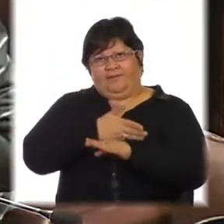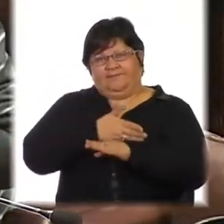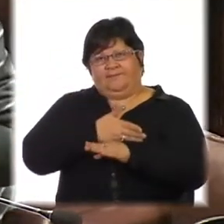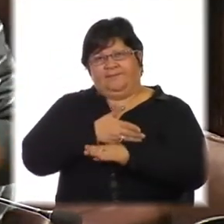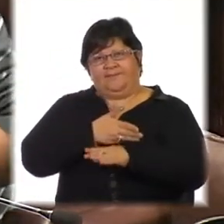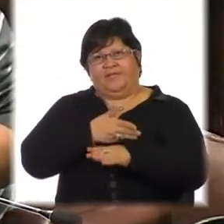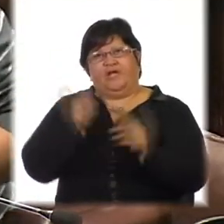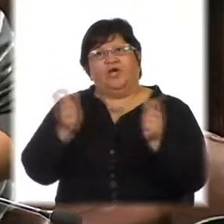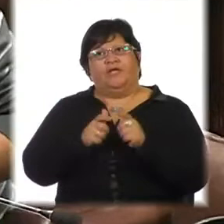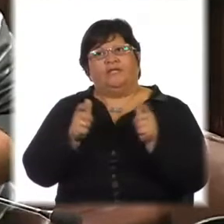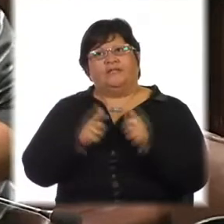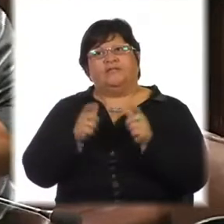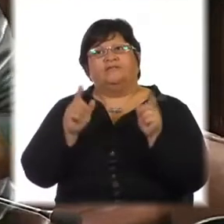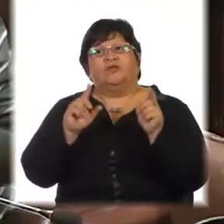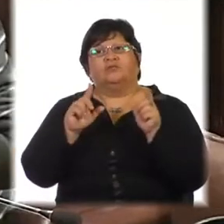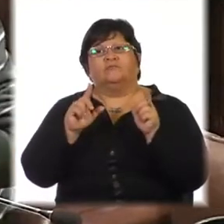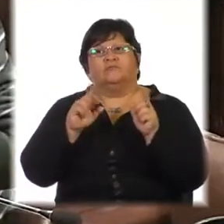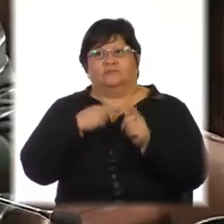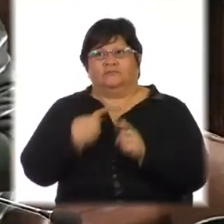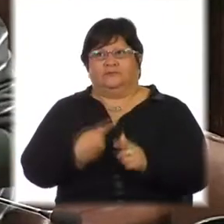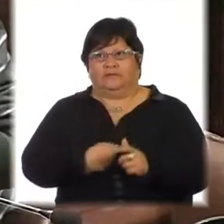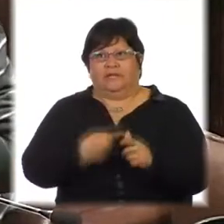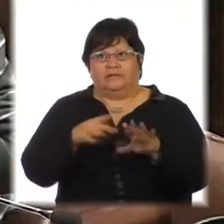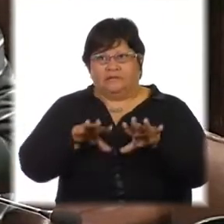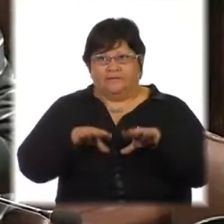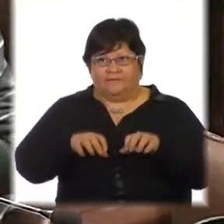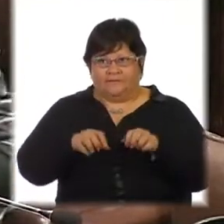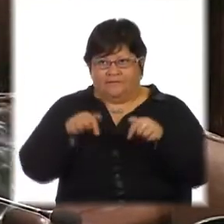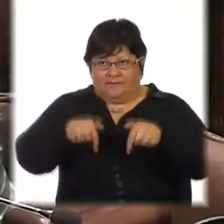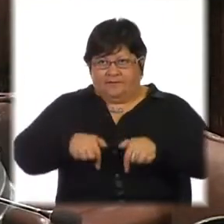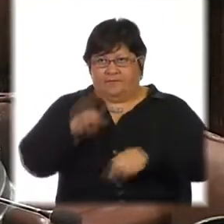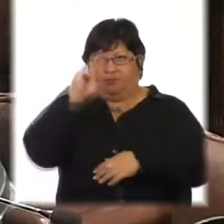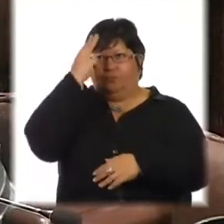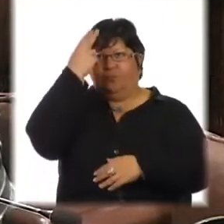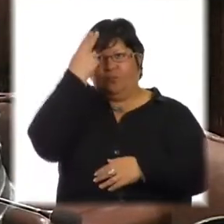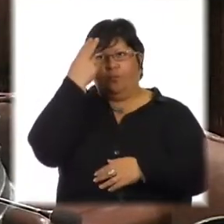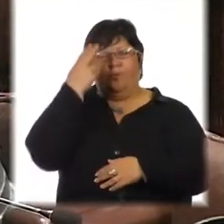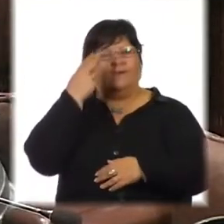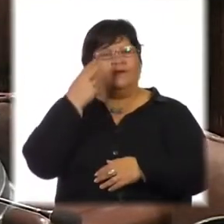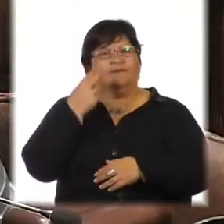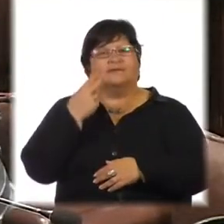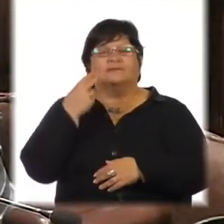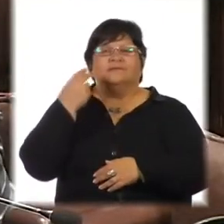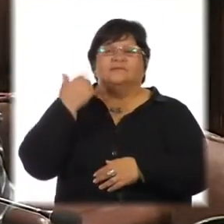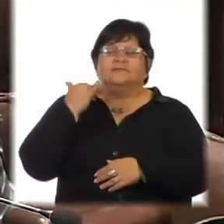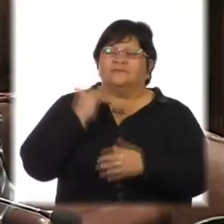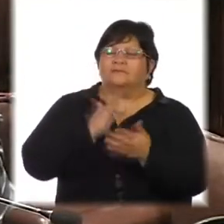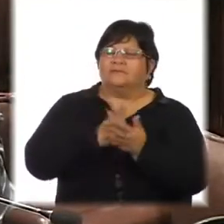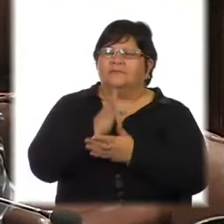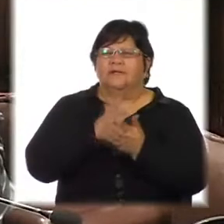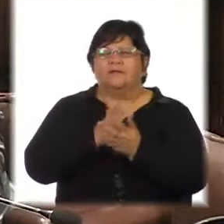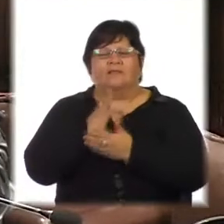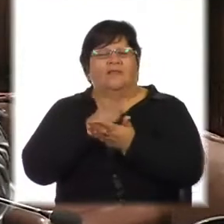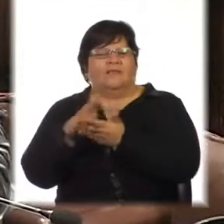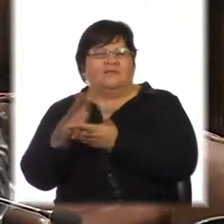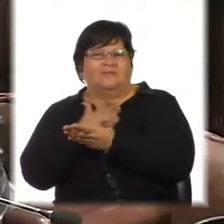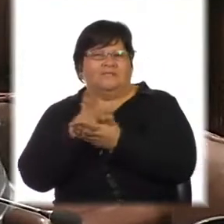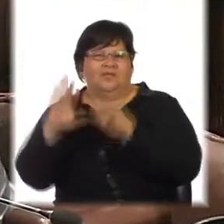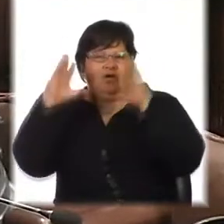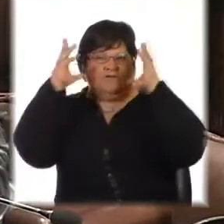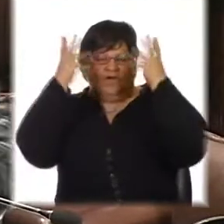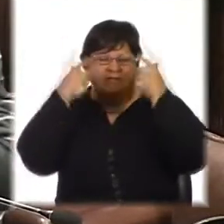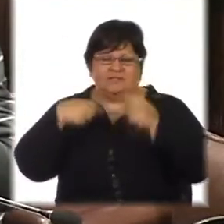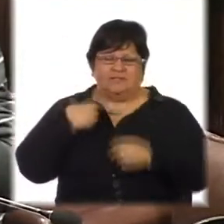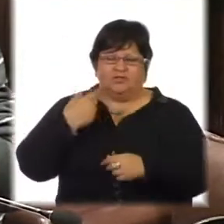que vive en nuestro país ha sido históricamente víctima de estigma, discriminación y violencia social